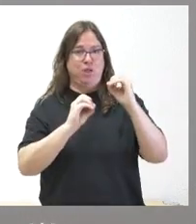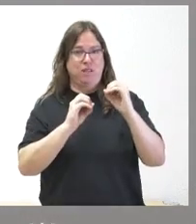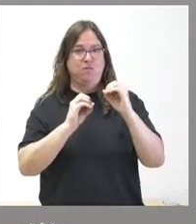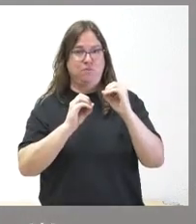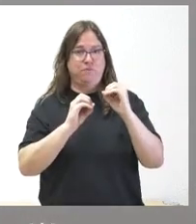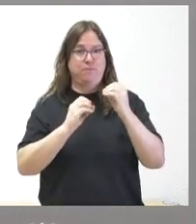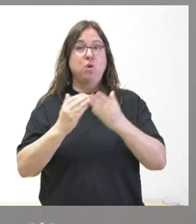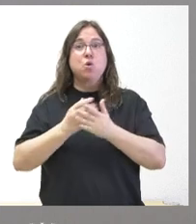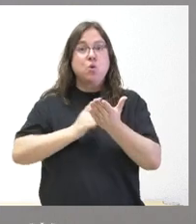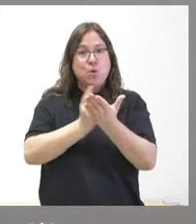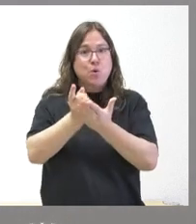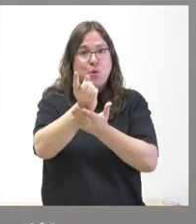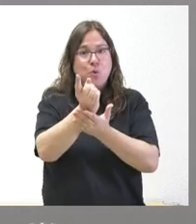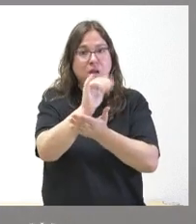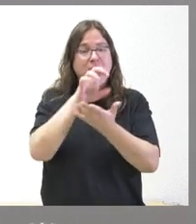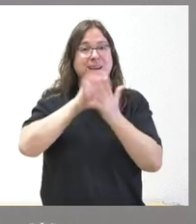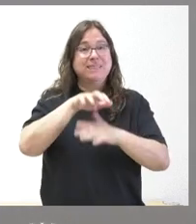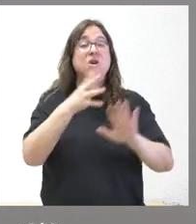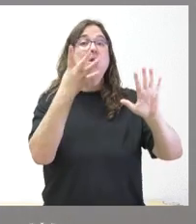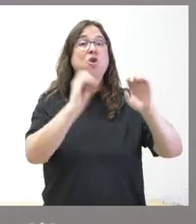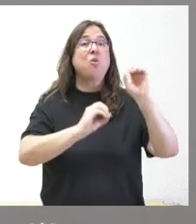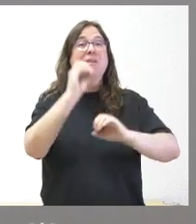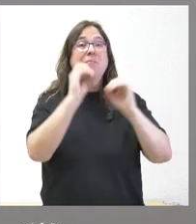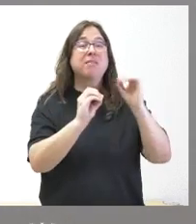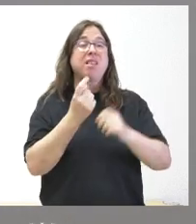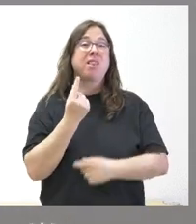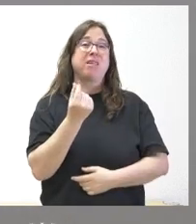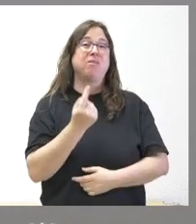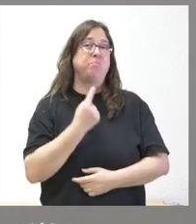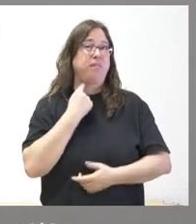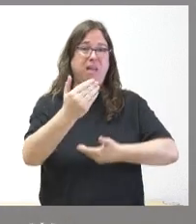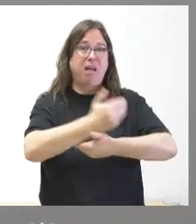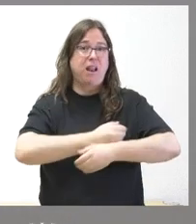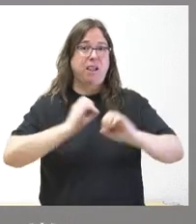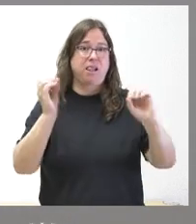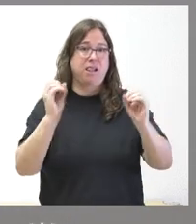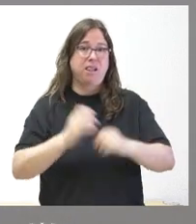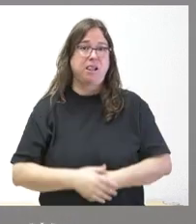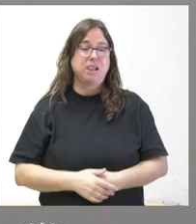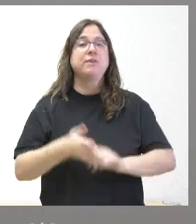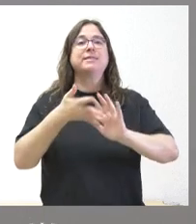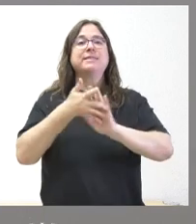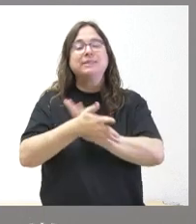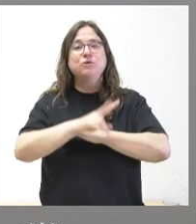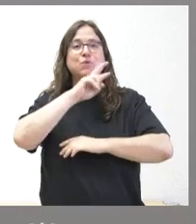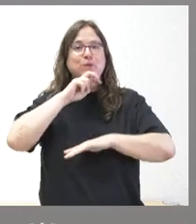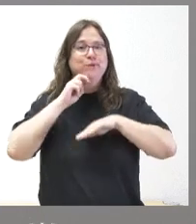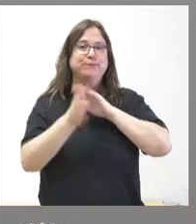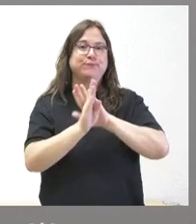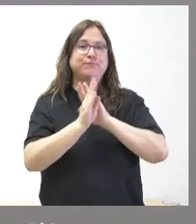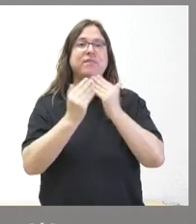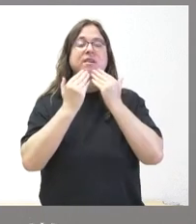todas las rutas que existen en Castilla y León son deficitarias económicamente y, por tanto, se sostienen gracias a esta